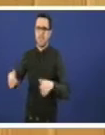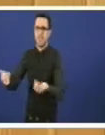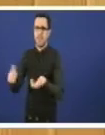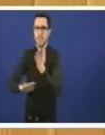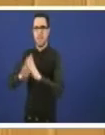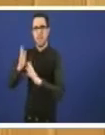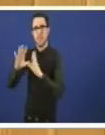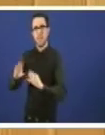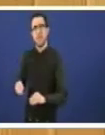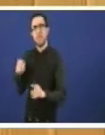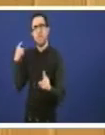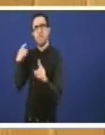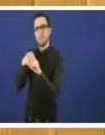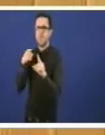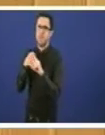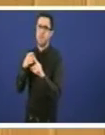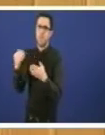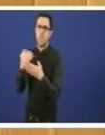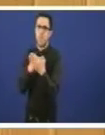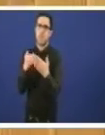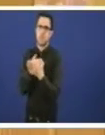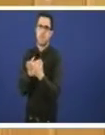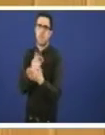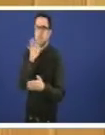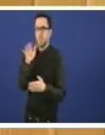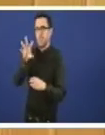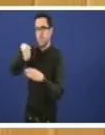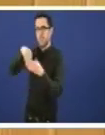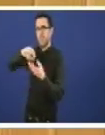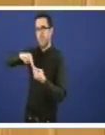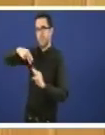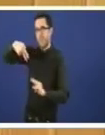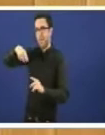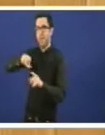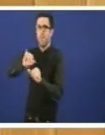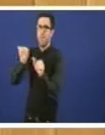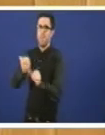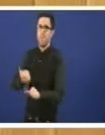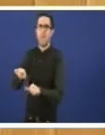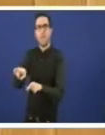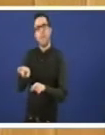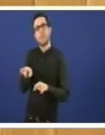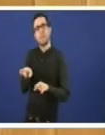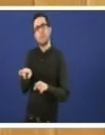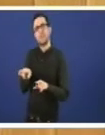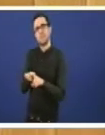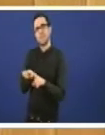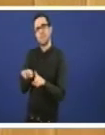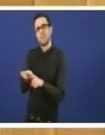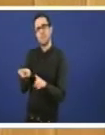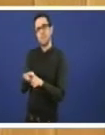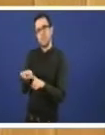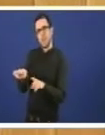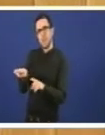Está no ADN do propio modelo e, polo tanto, ese é o modelo que representa e que defende o Partido